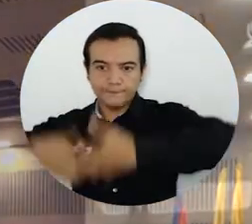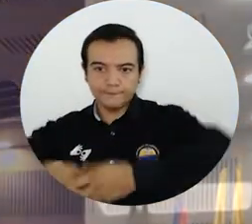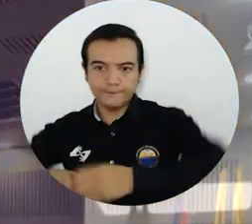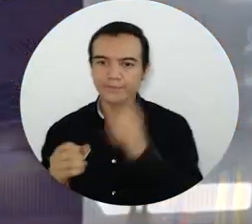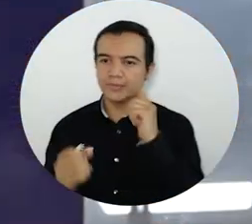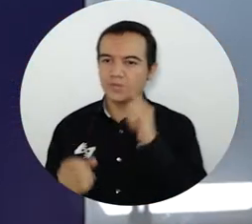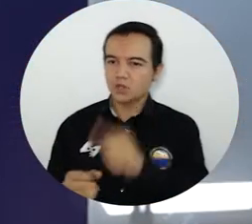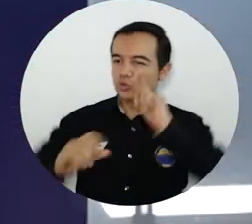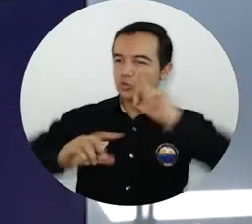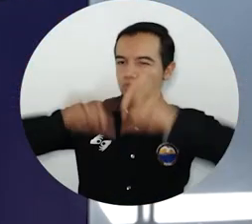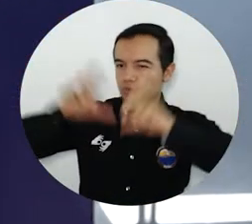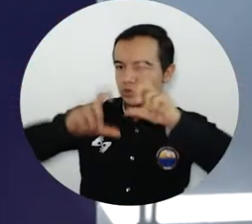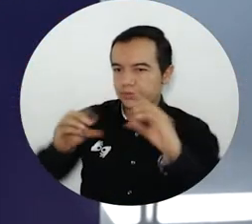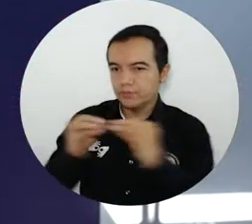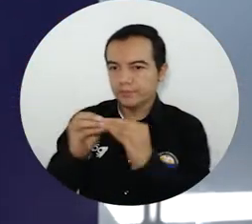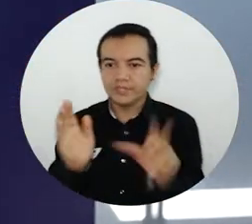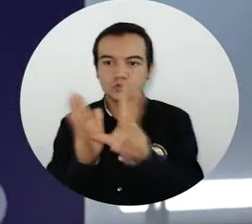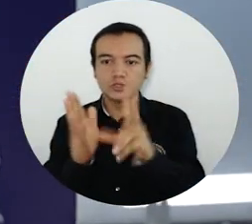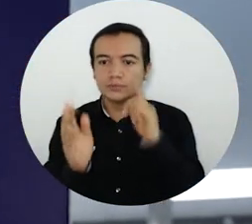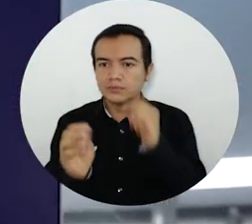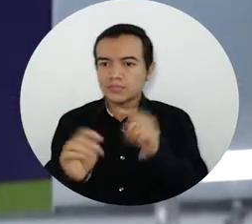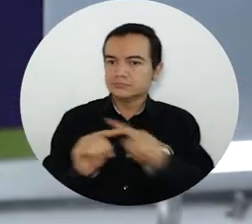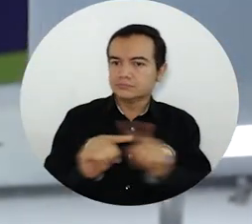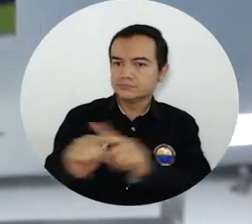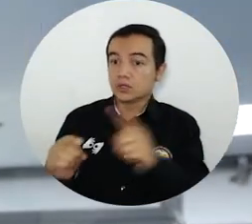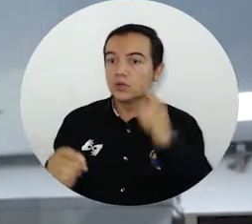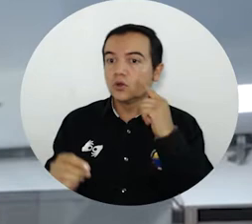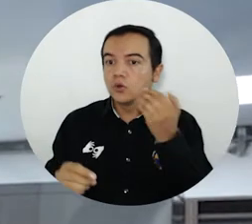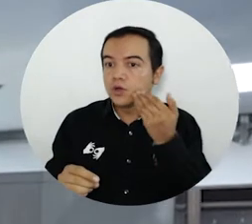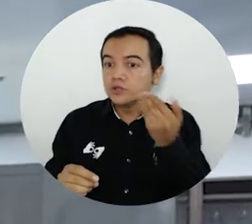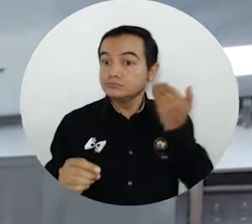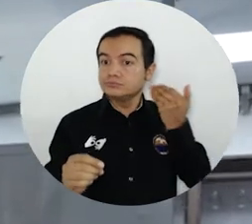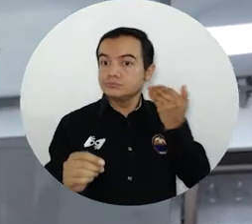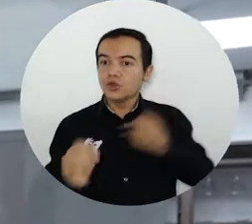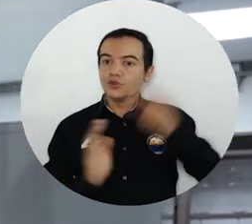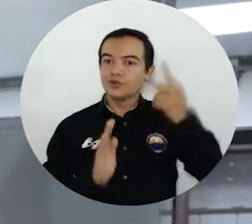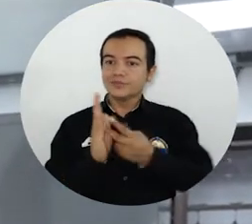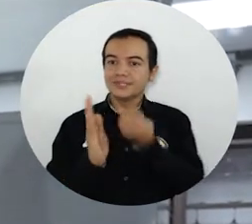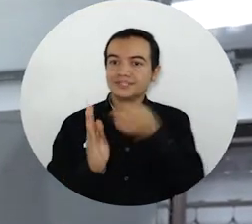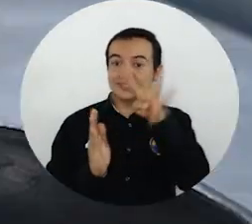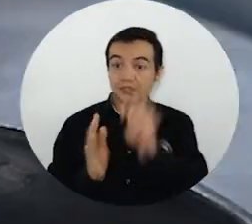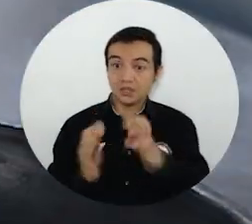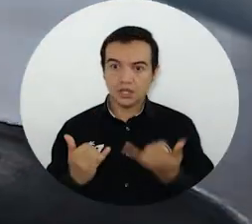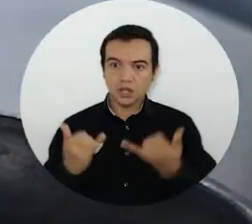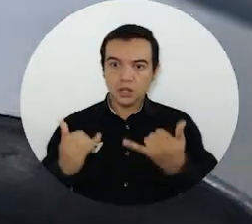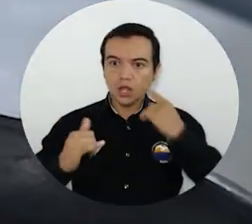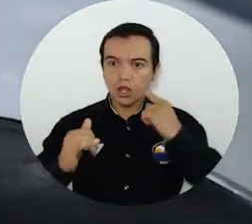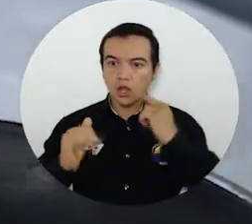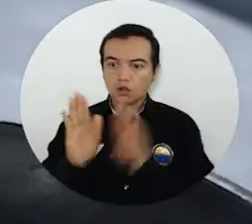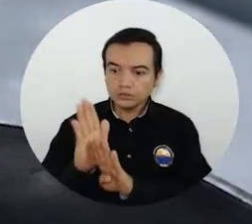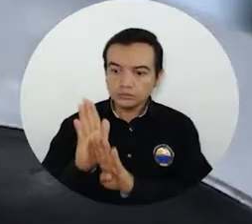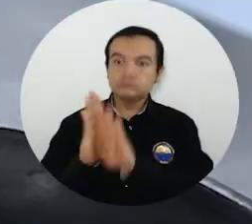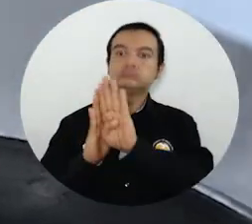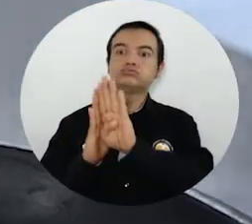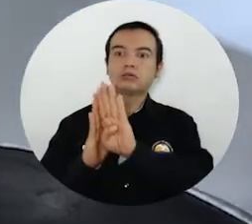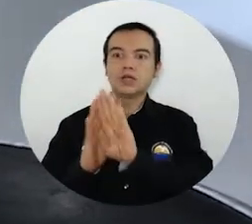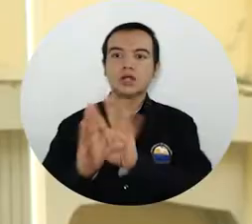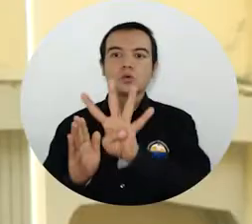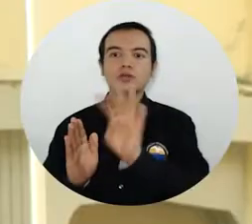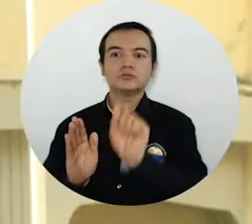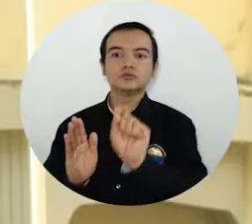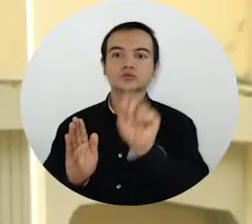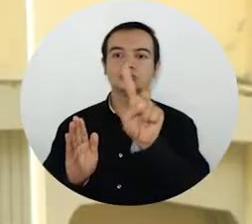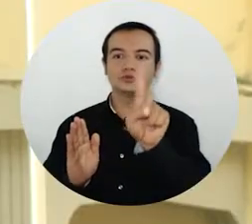turísticas y hoteleras por primera vez en 2019 y que en la actualidad mejoró su calificación en un 4.1%.